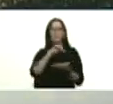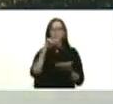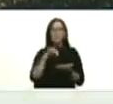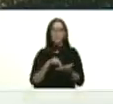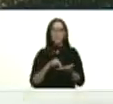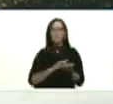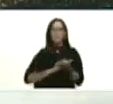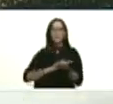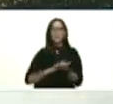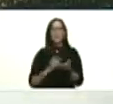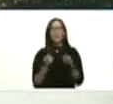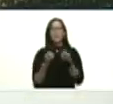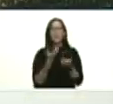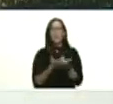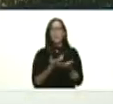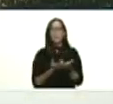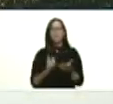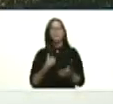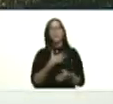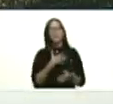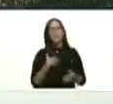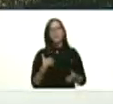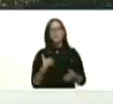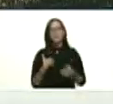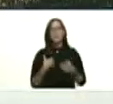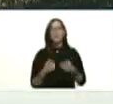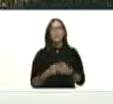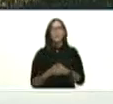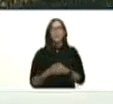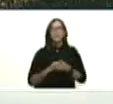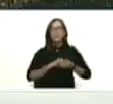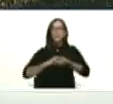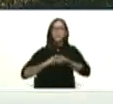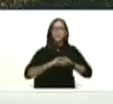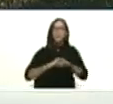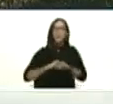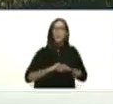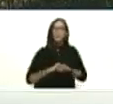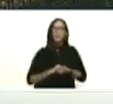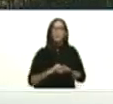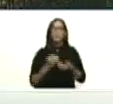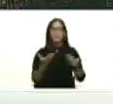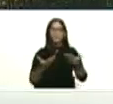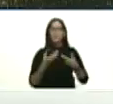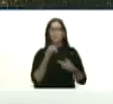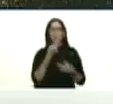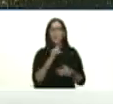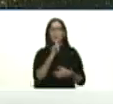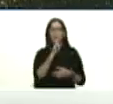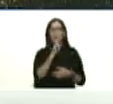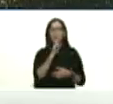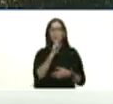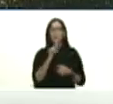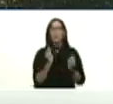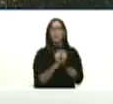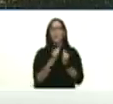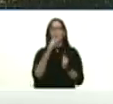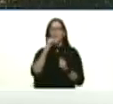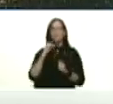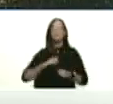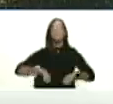recuperación económica yo quisiera de Trujillo que nos trajo tan buenas noticias al programa con Maduro más